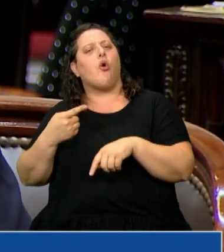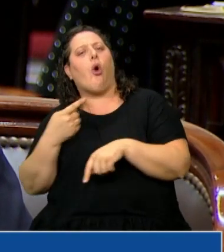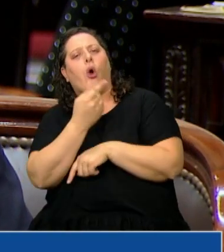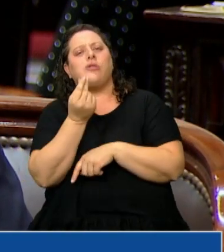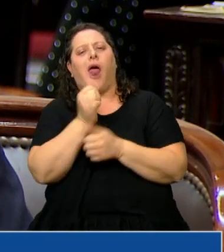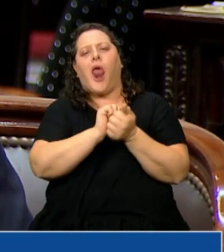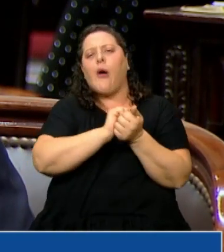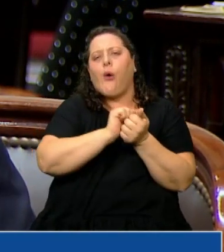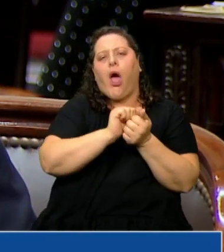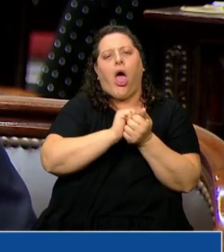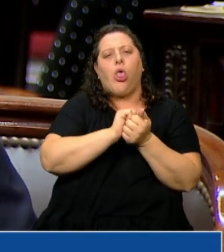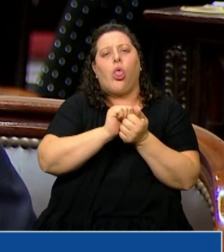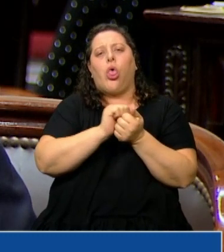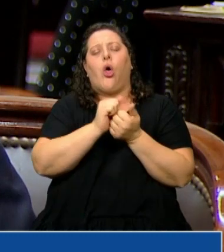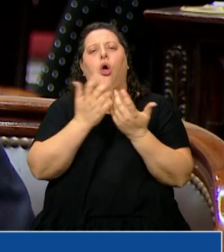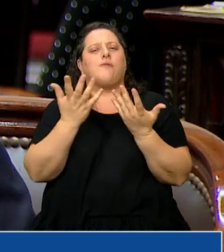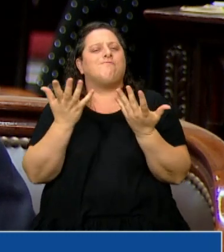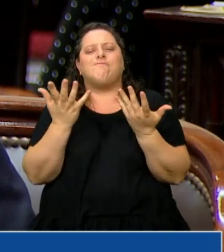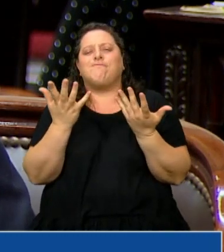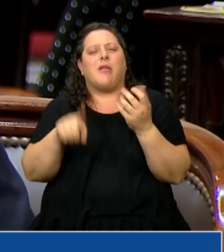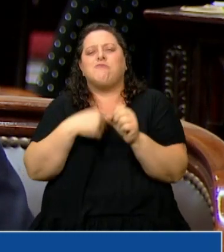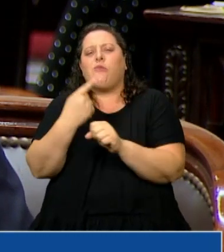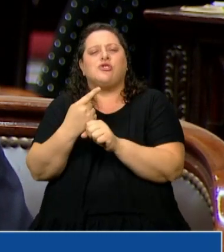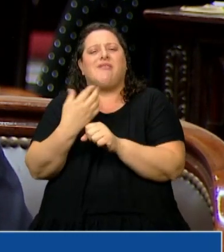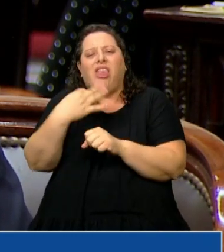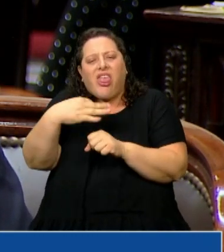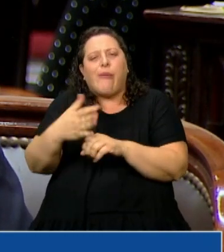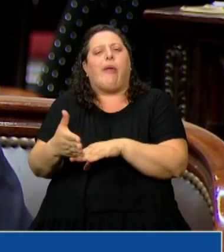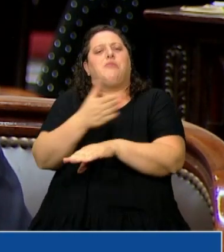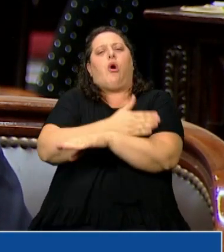sino atacamos también a la corrupción.